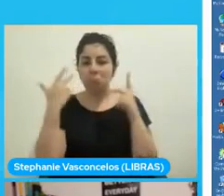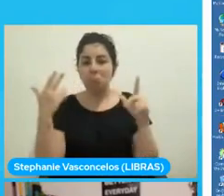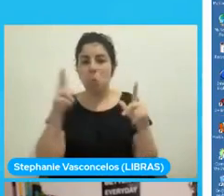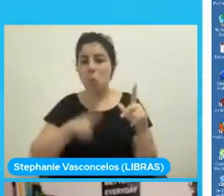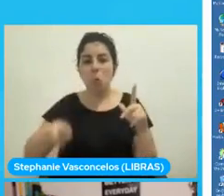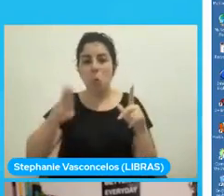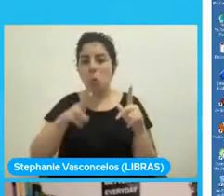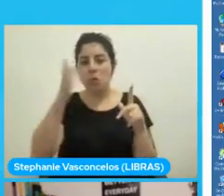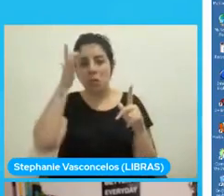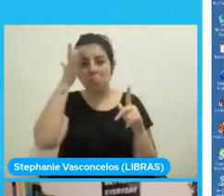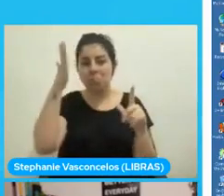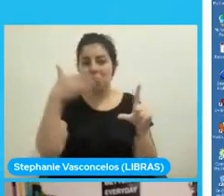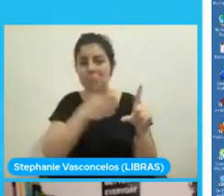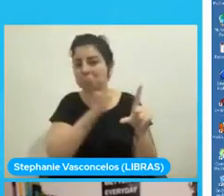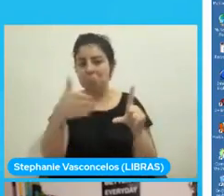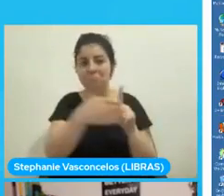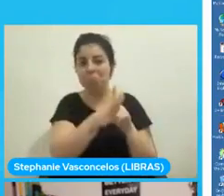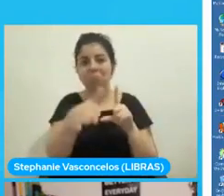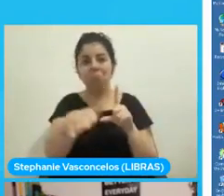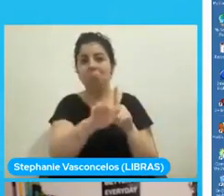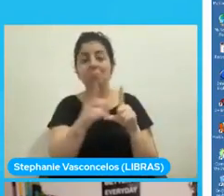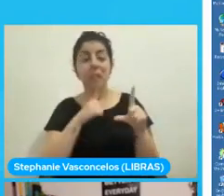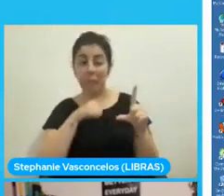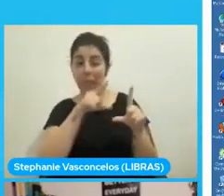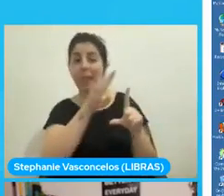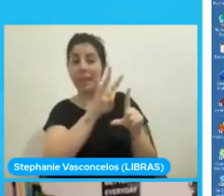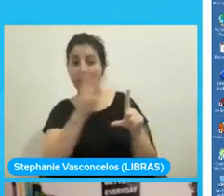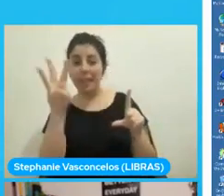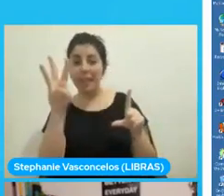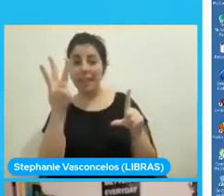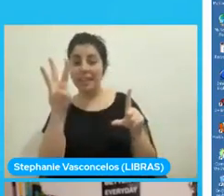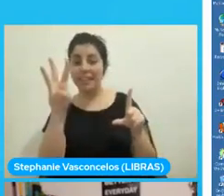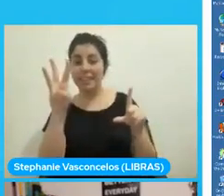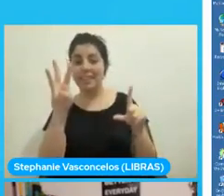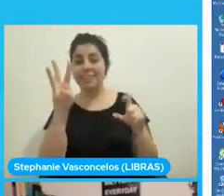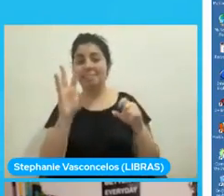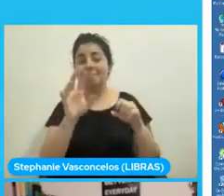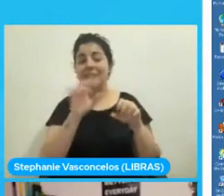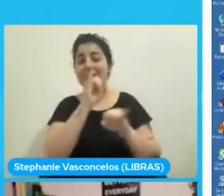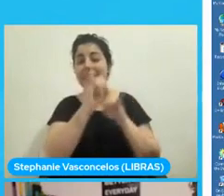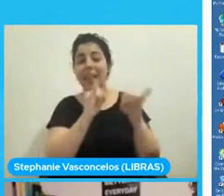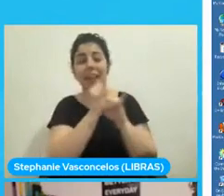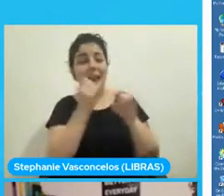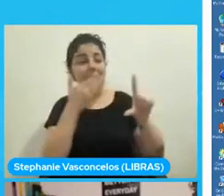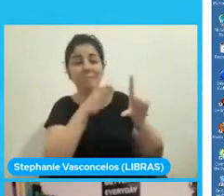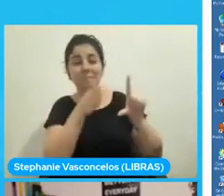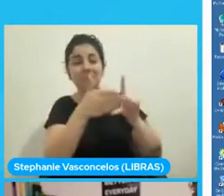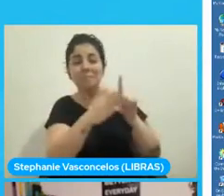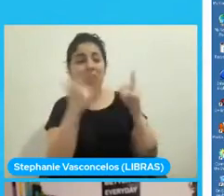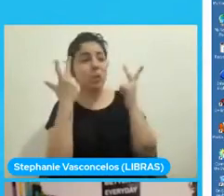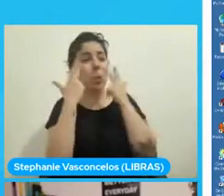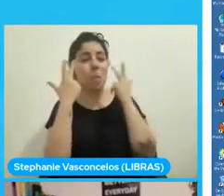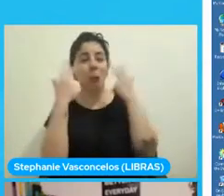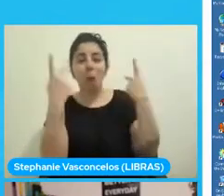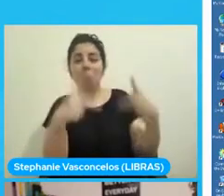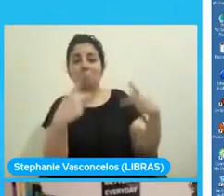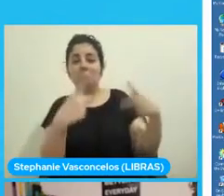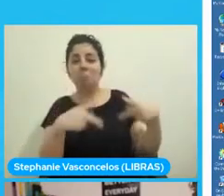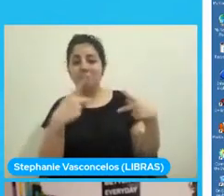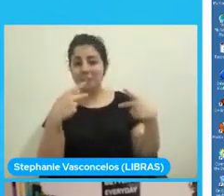un Windows en la red, en el browser, corriendo de forma nativa, simplemente